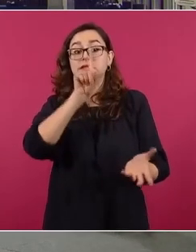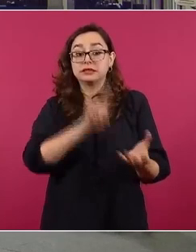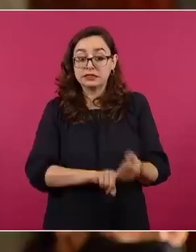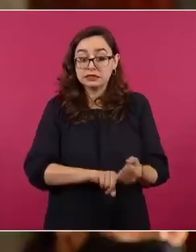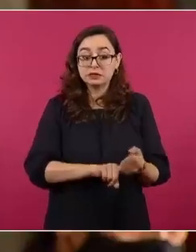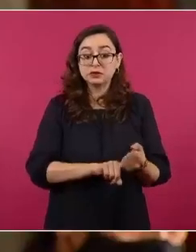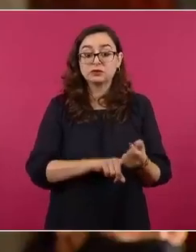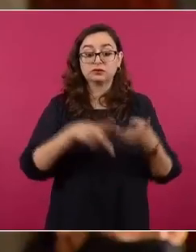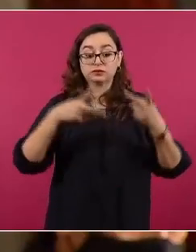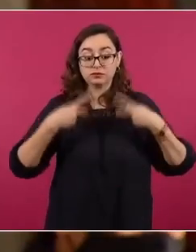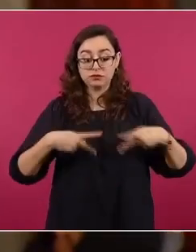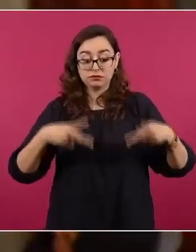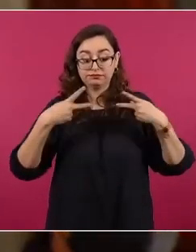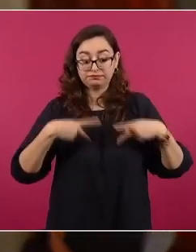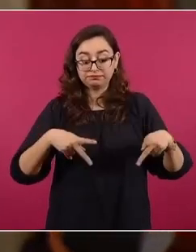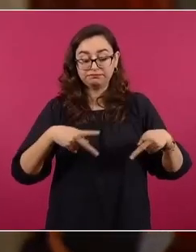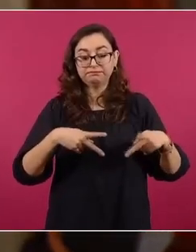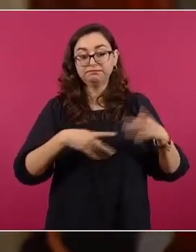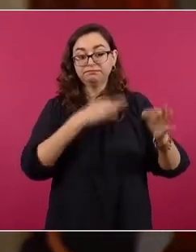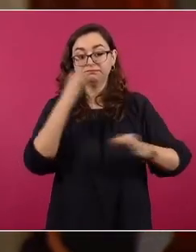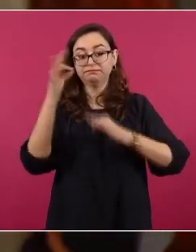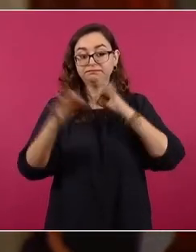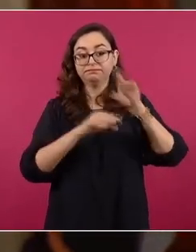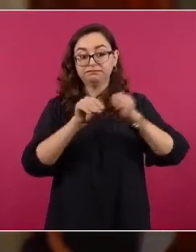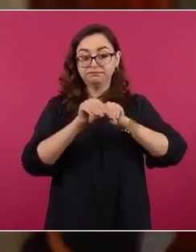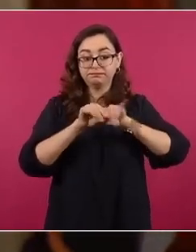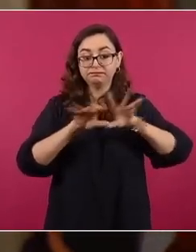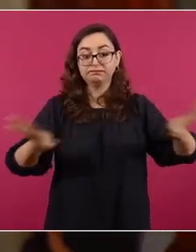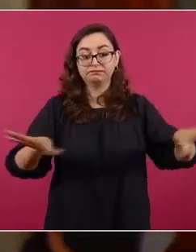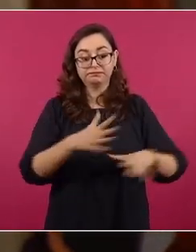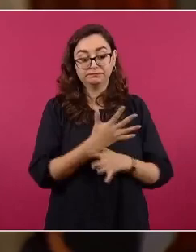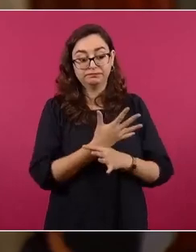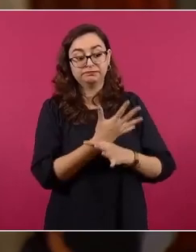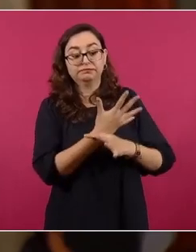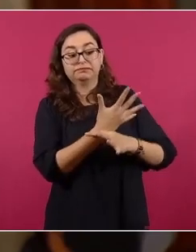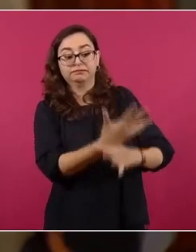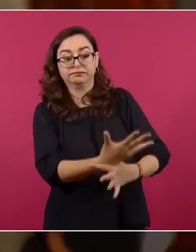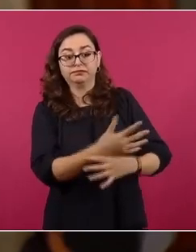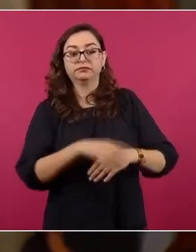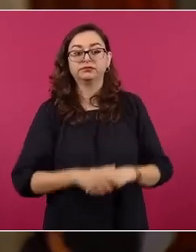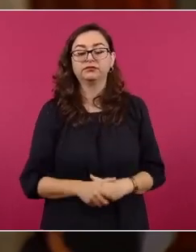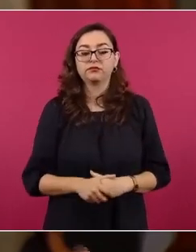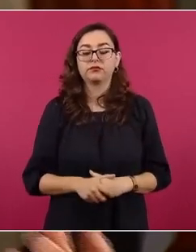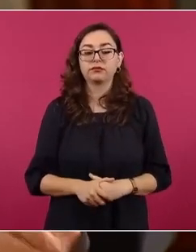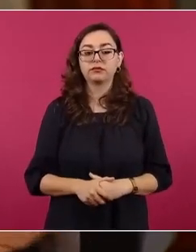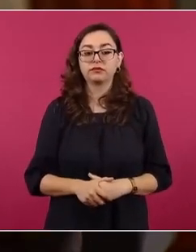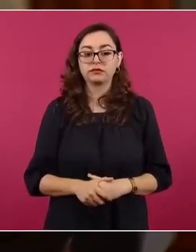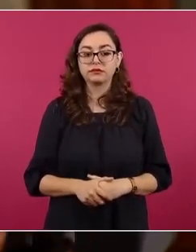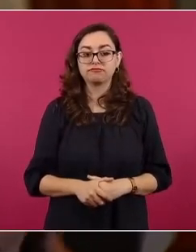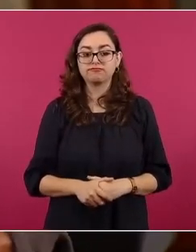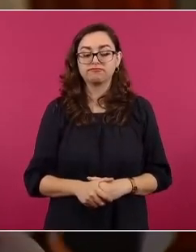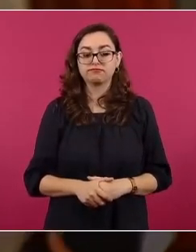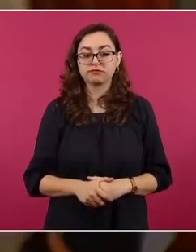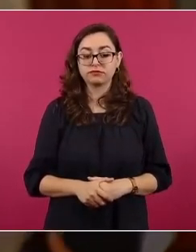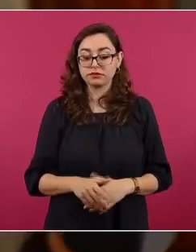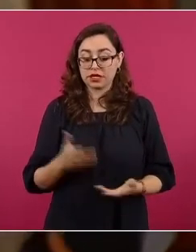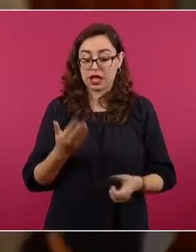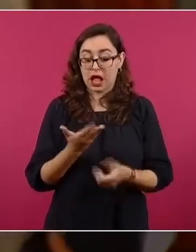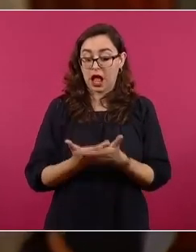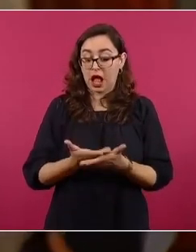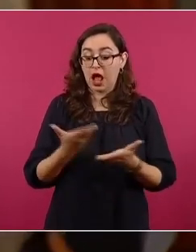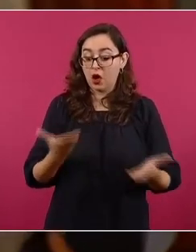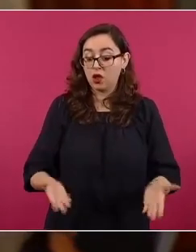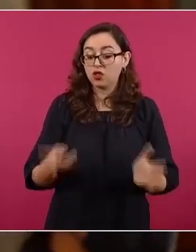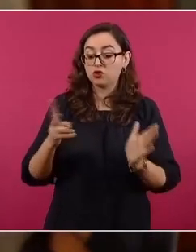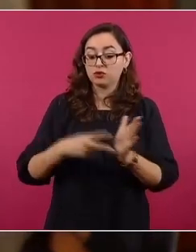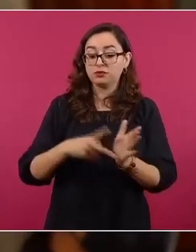el salario mínimo del 2018, que sólo alcanza con el salario mínimo actual